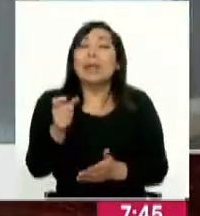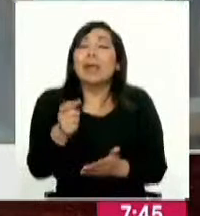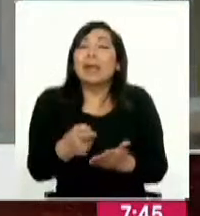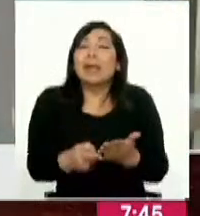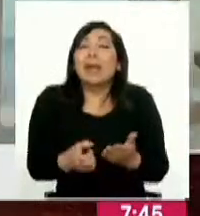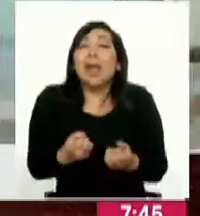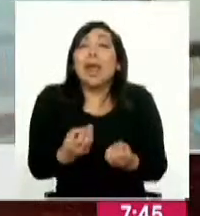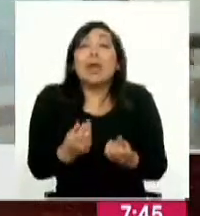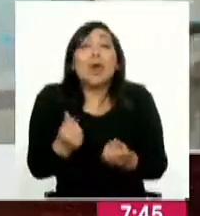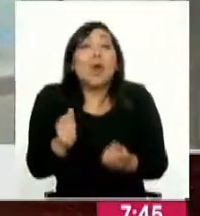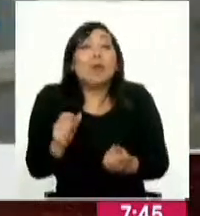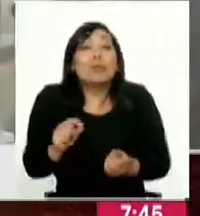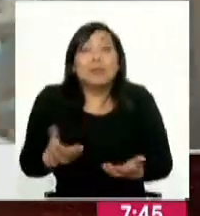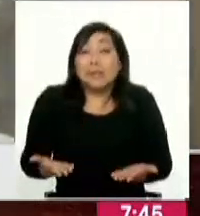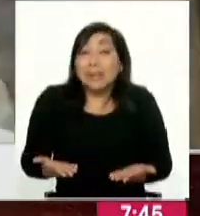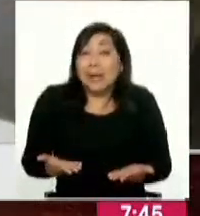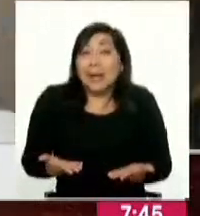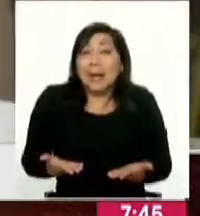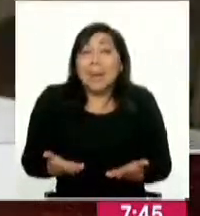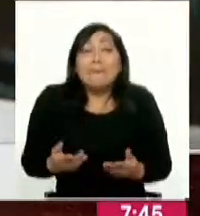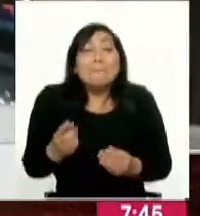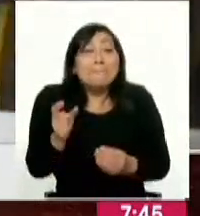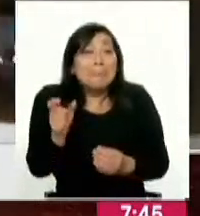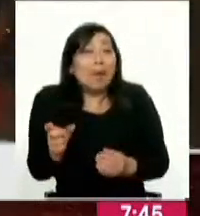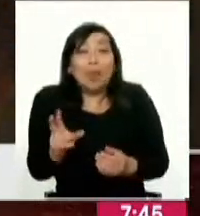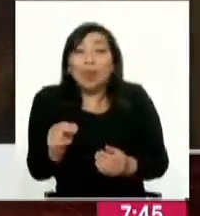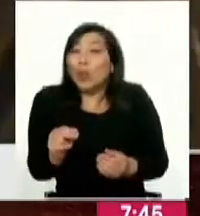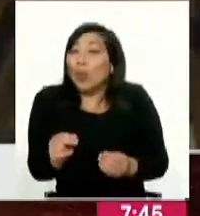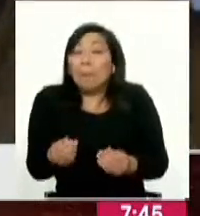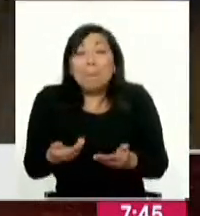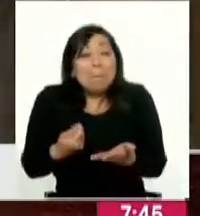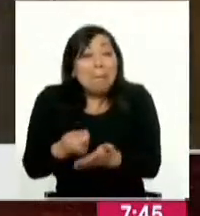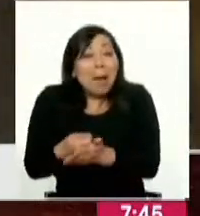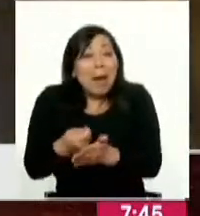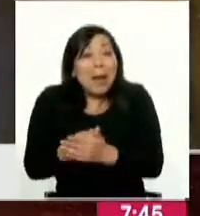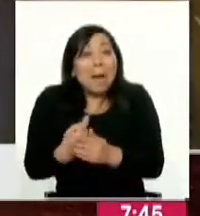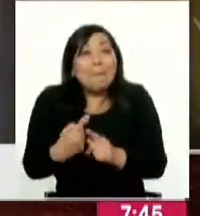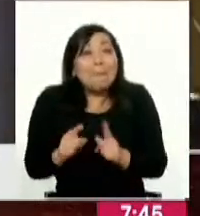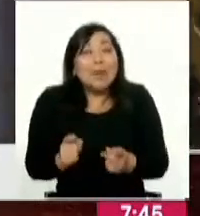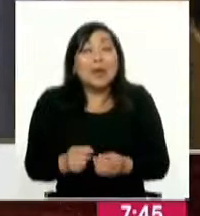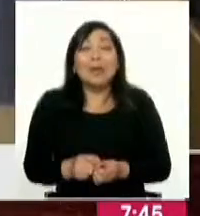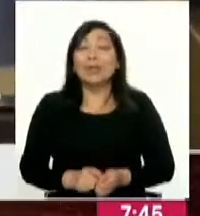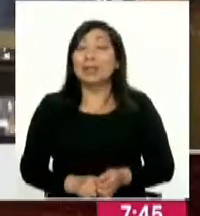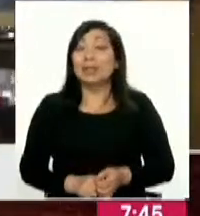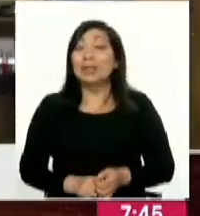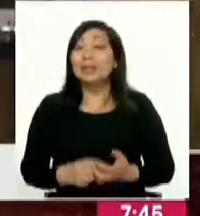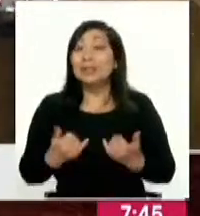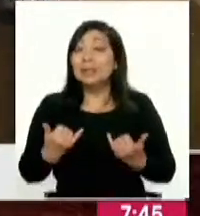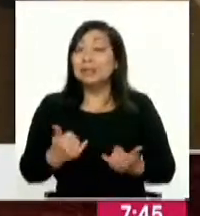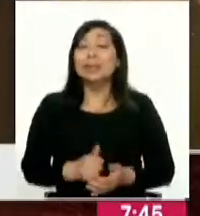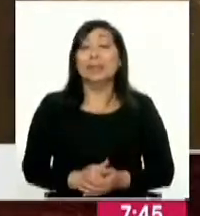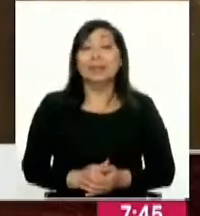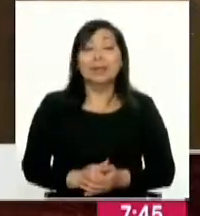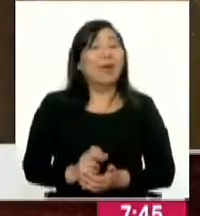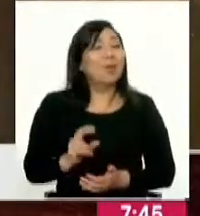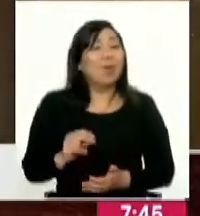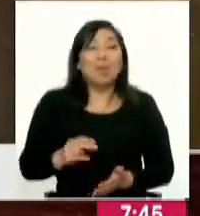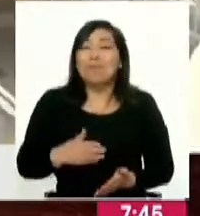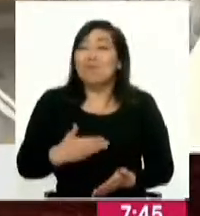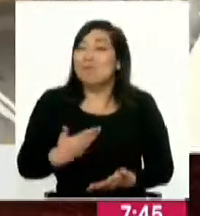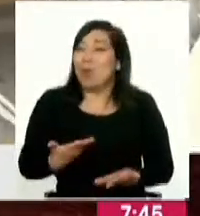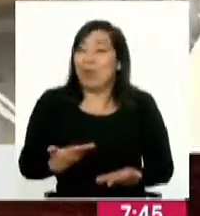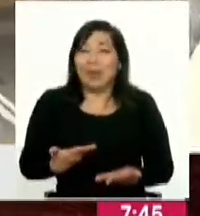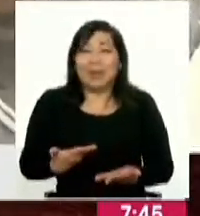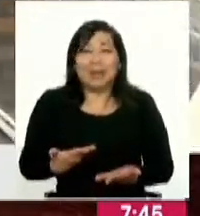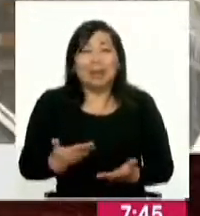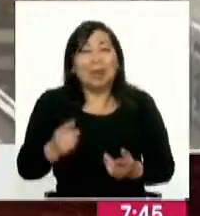que hay costos de la operación de los operadores que nos están financiando sin embargo como bien dices Nicolás no podemos estar